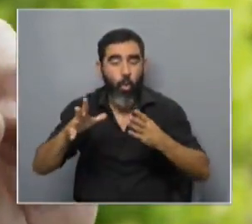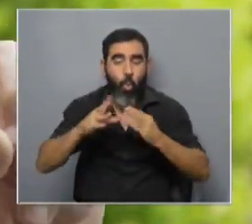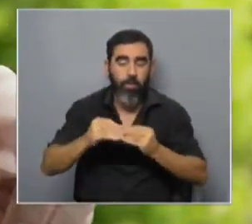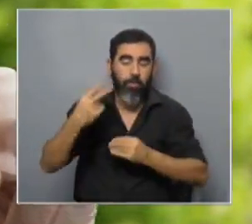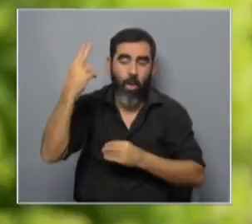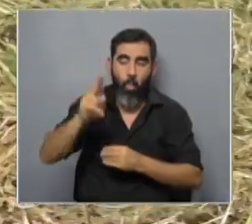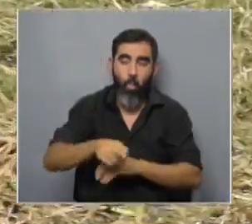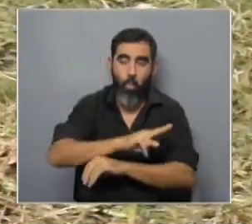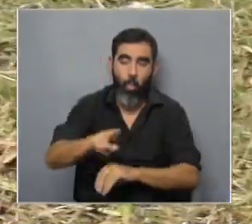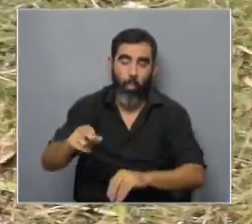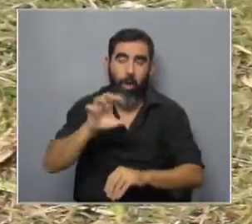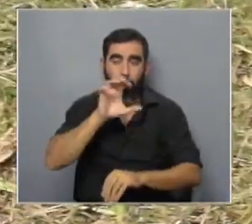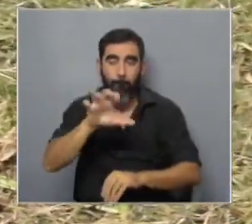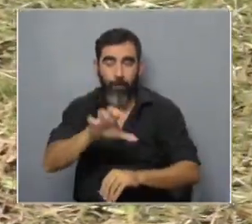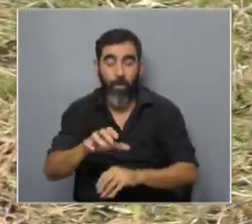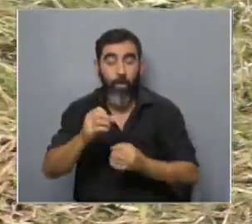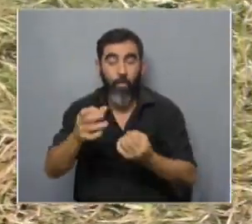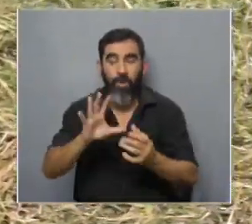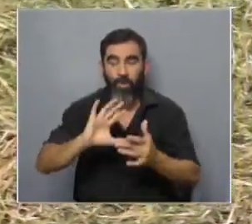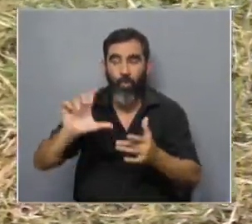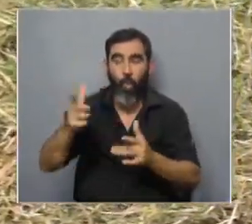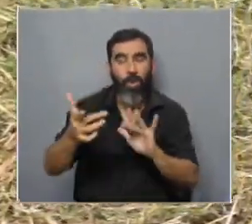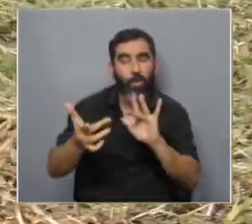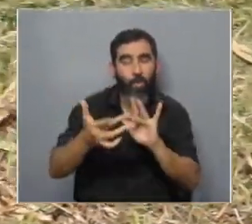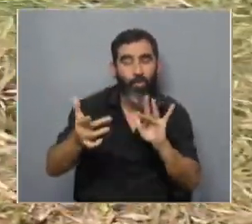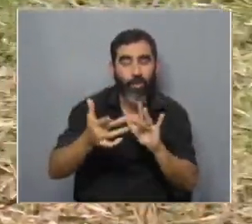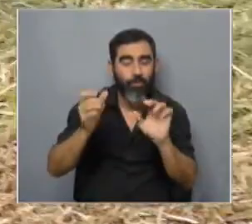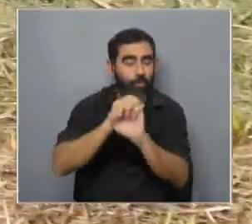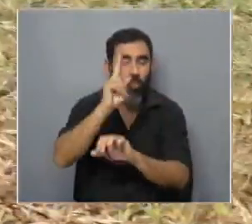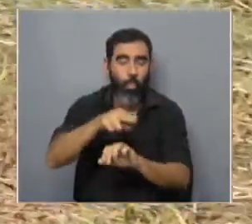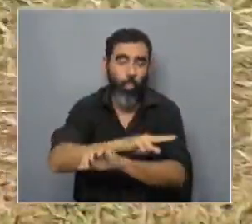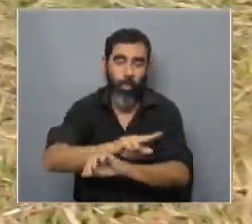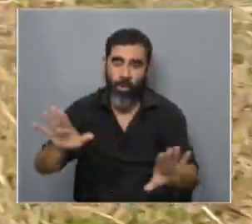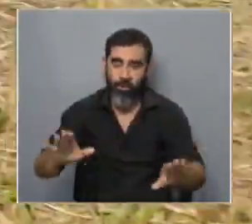al perro porque donde no se estableció la afinidad no se va a establecer